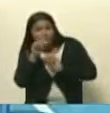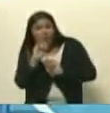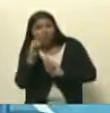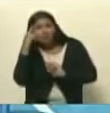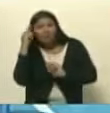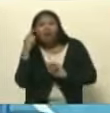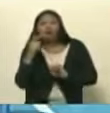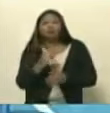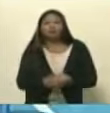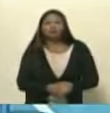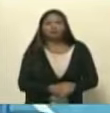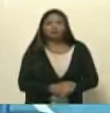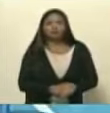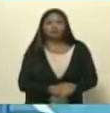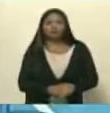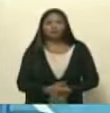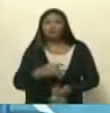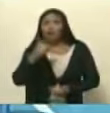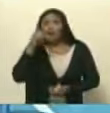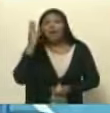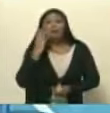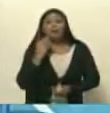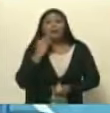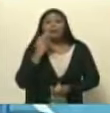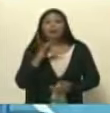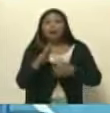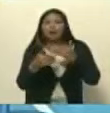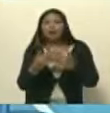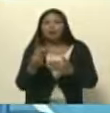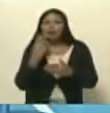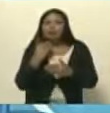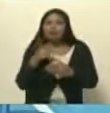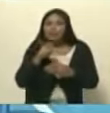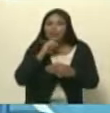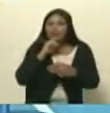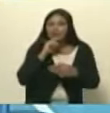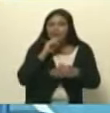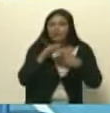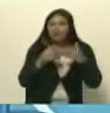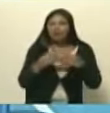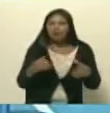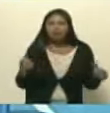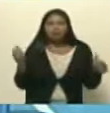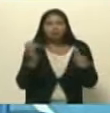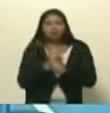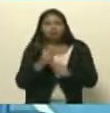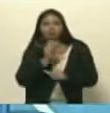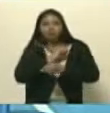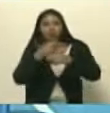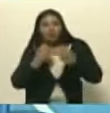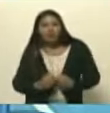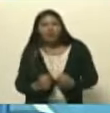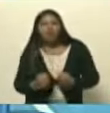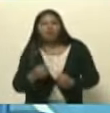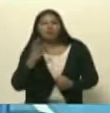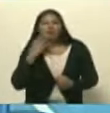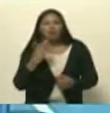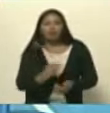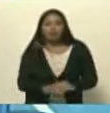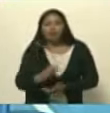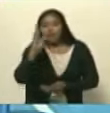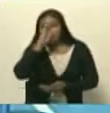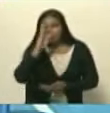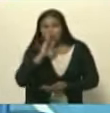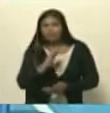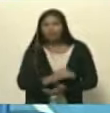que en otros países estas experiencias todavía les cuesta agarrar o fortalecerse ejemplo en Brasil